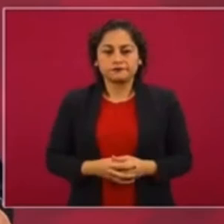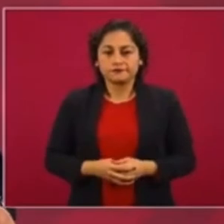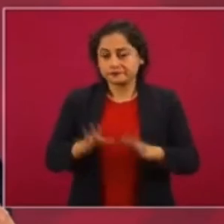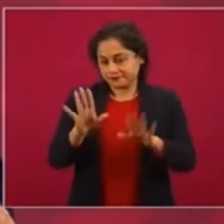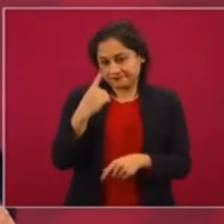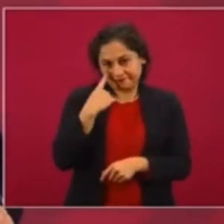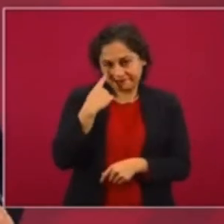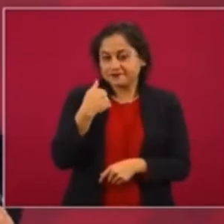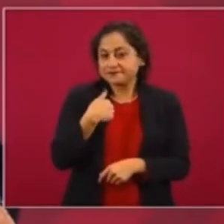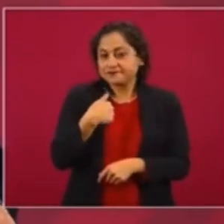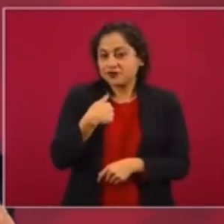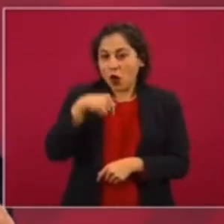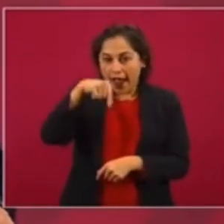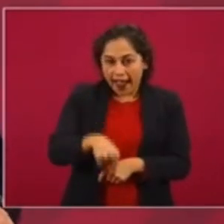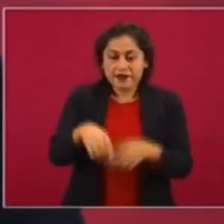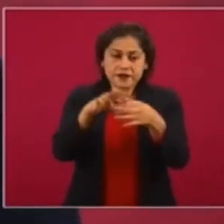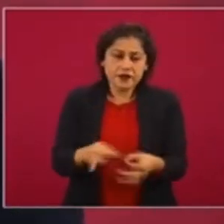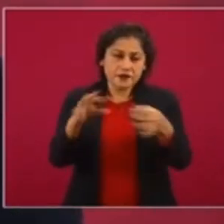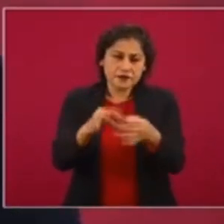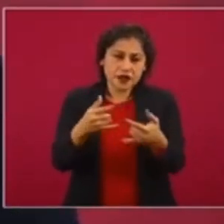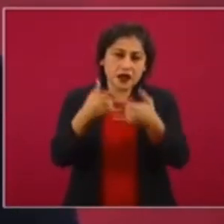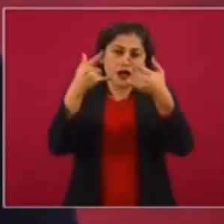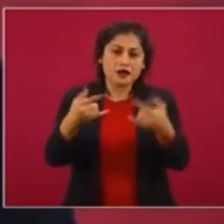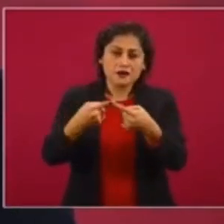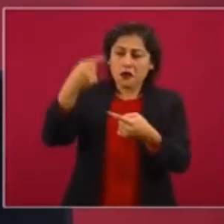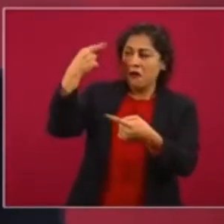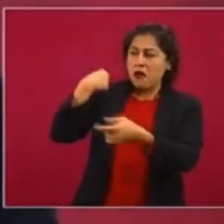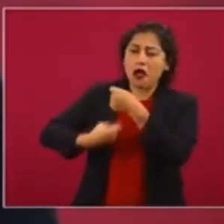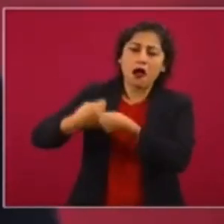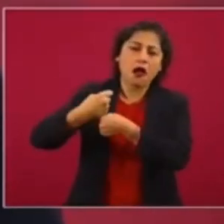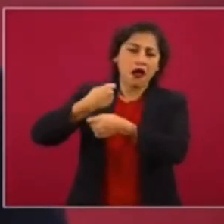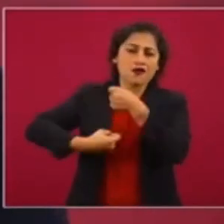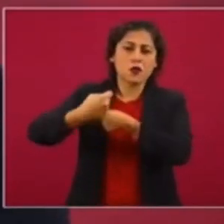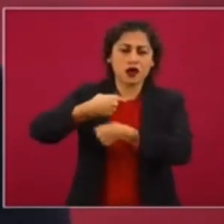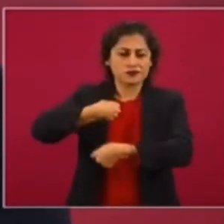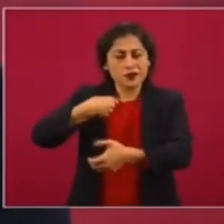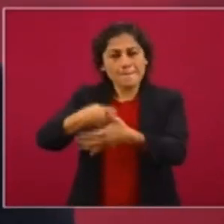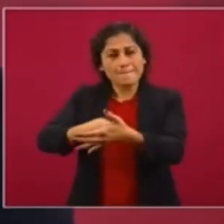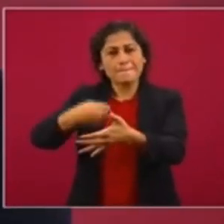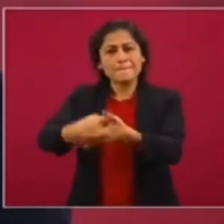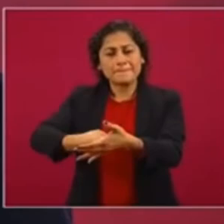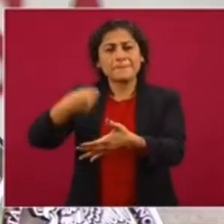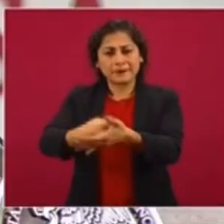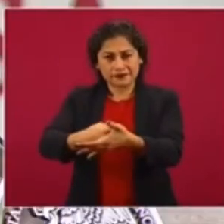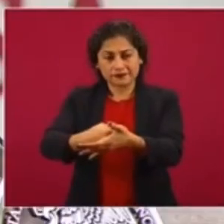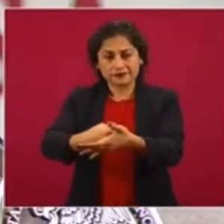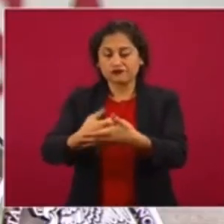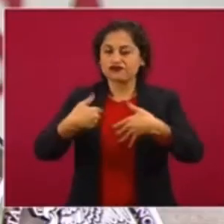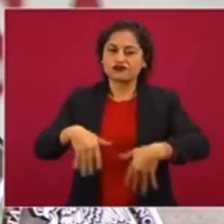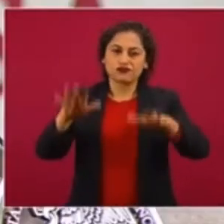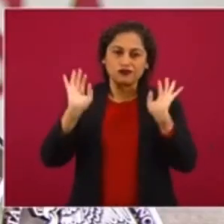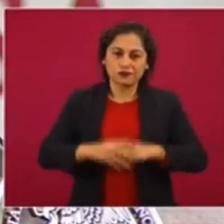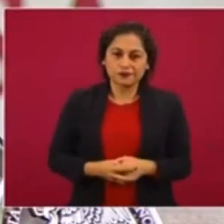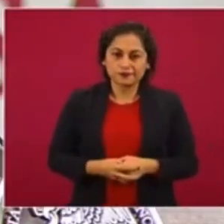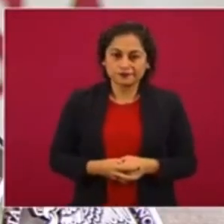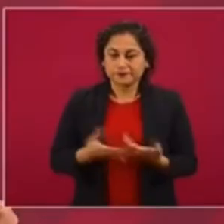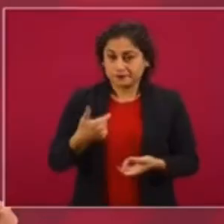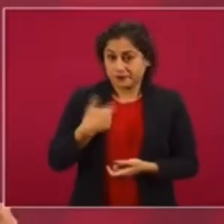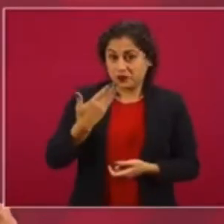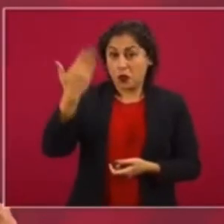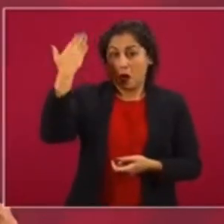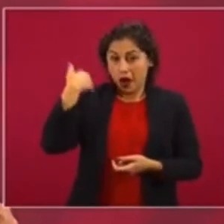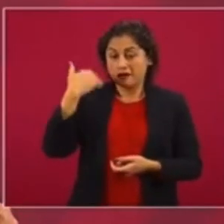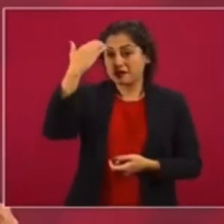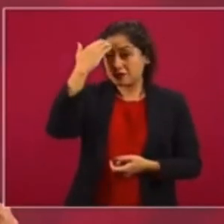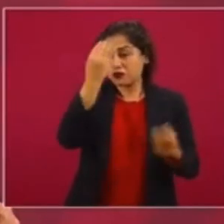les cuento aquí la historia de tantos años de lucha en oposición, de dirigentes